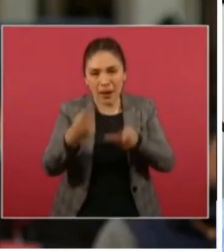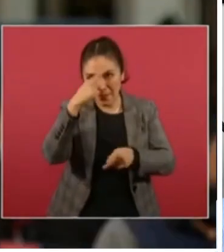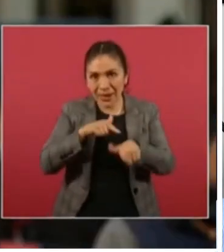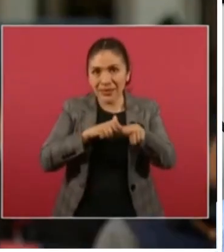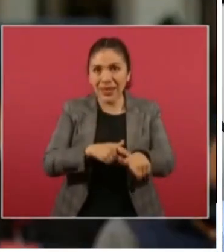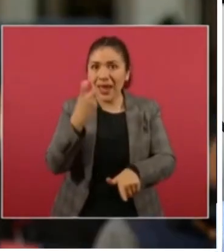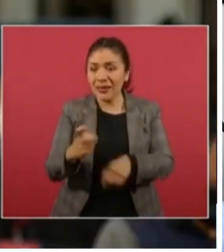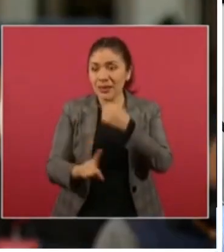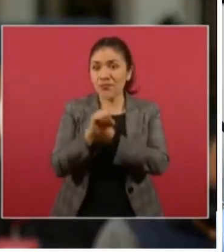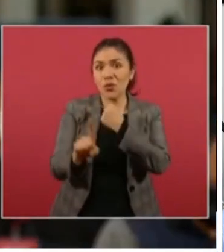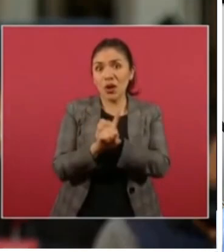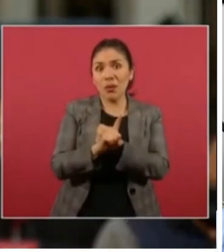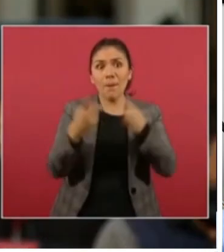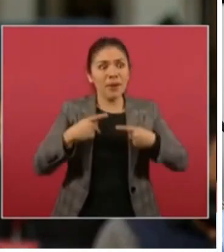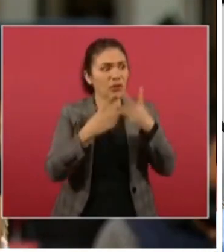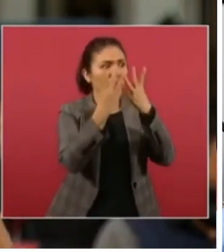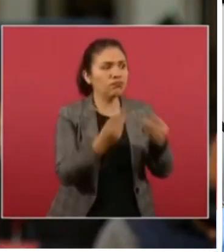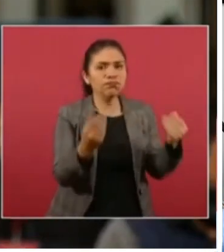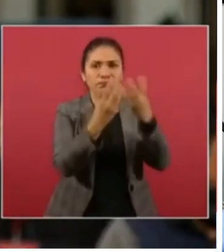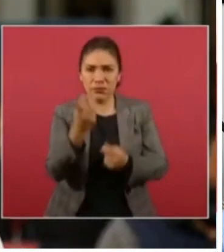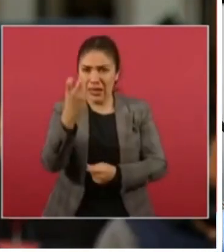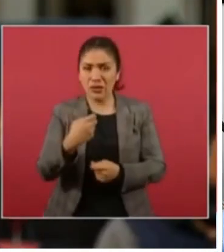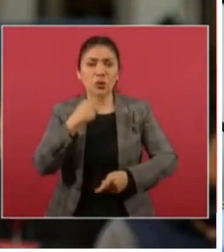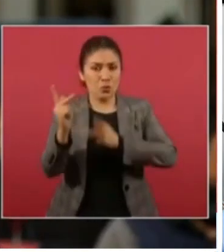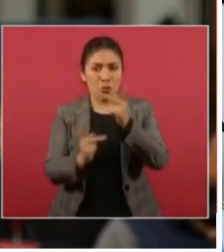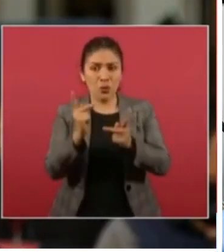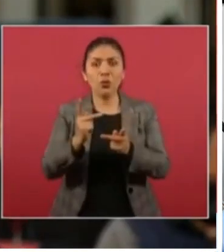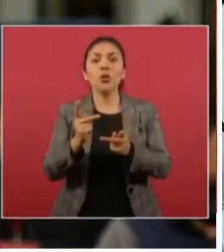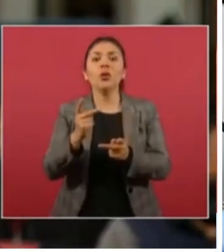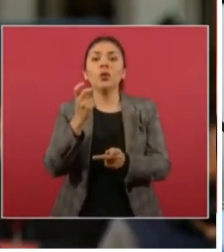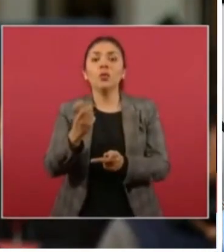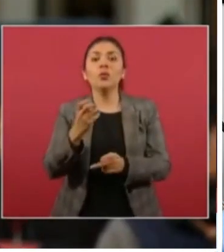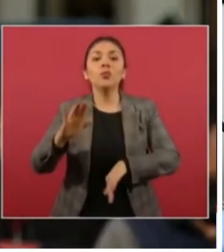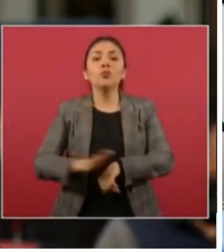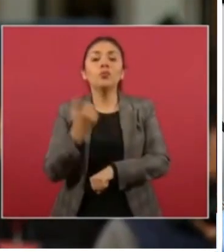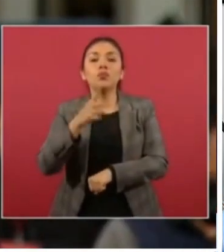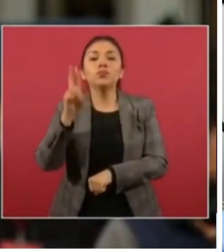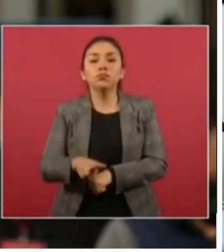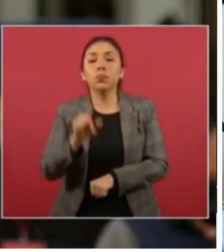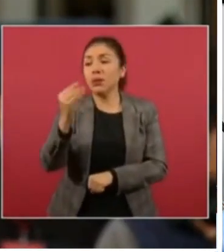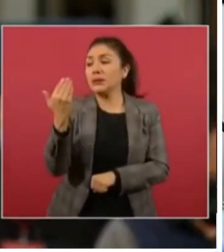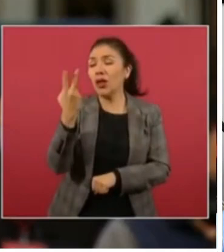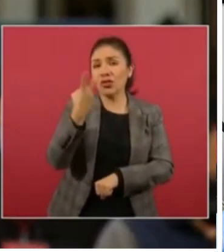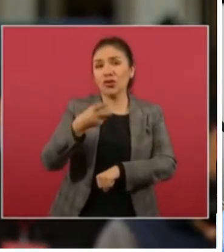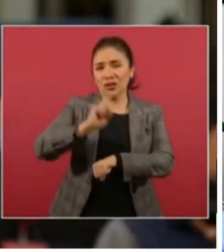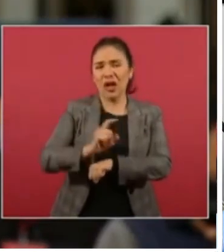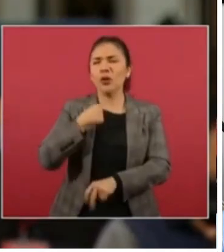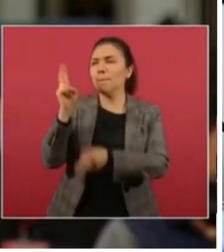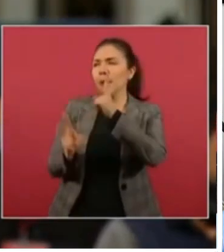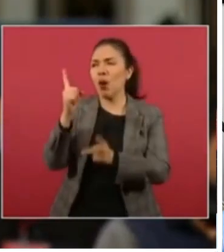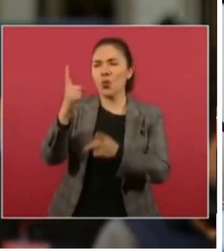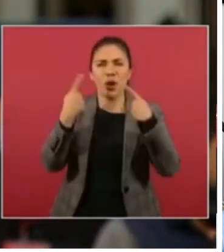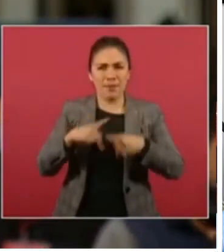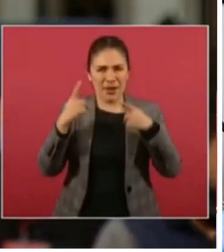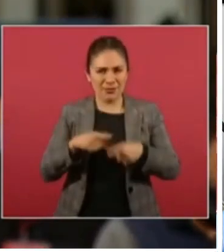abordando la crisis de desaparecidos. Y le pregunto esto, le vuelvo a recalcar esto porque hace dos días hablé con una persona que se